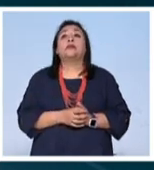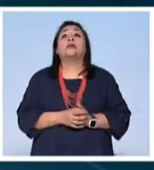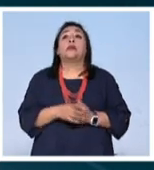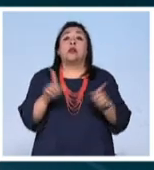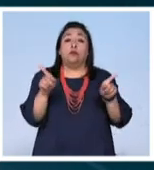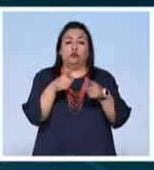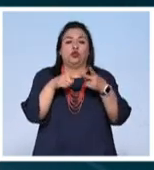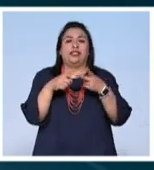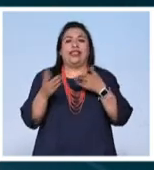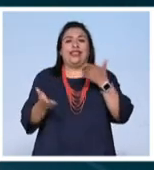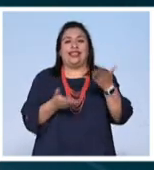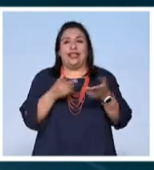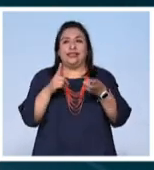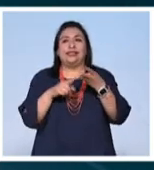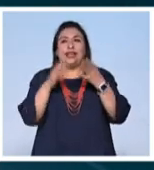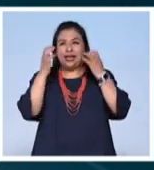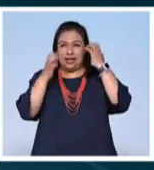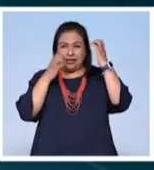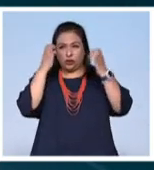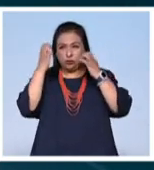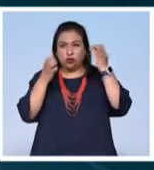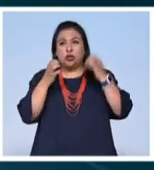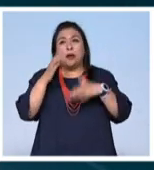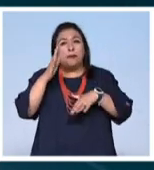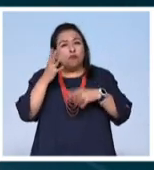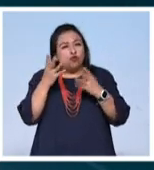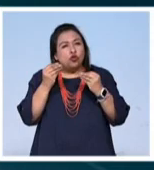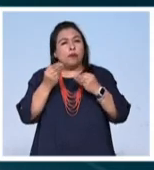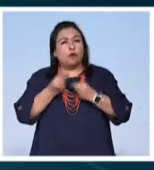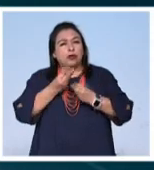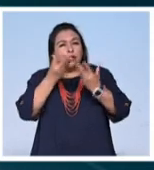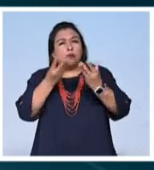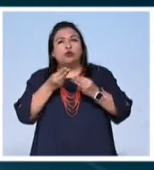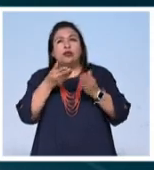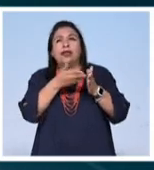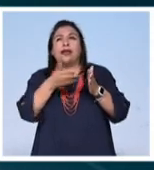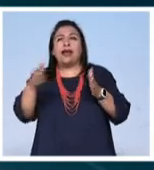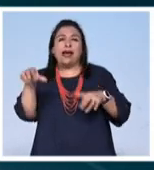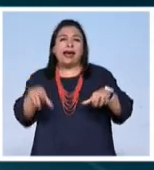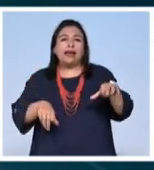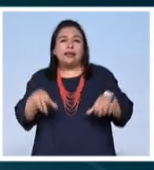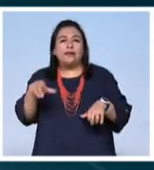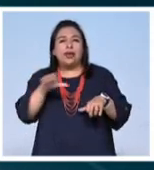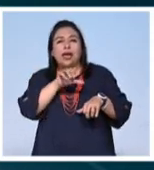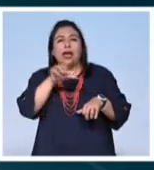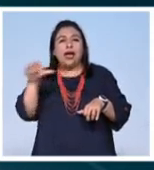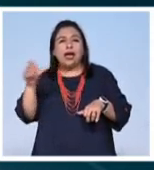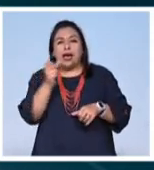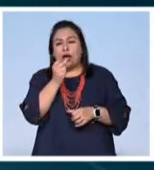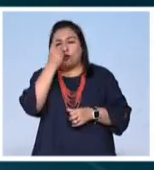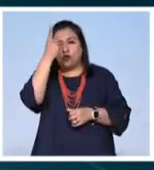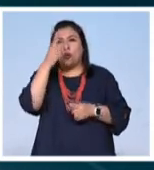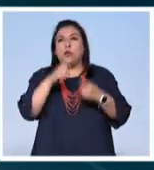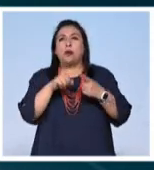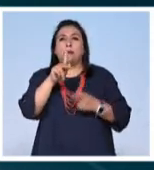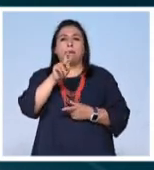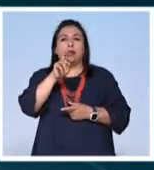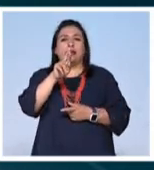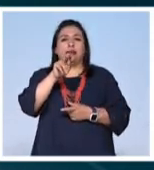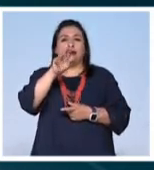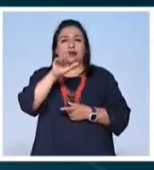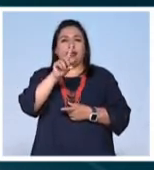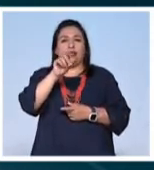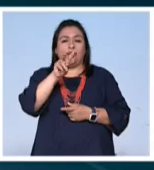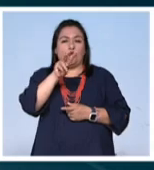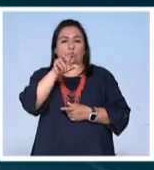Música, danza, exposiciones y mucha, mucha poesía durante las jornadas dedicadas al autor de Práctica de Vuelo.